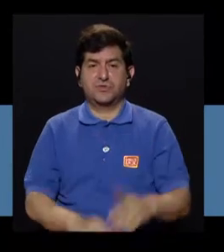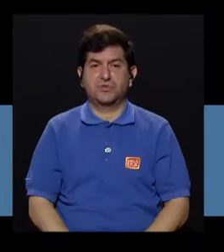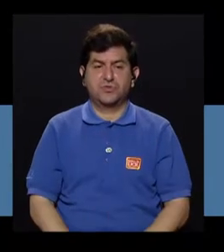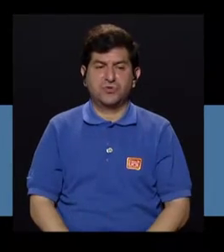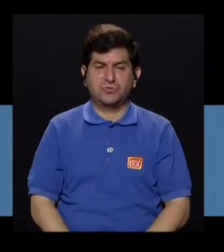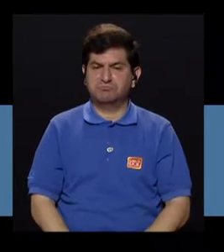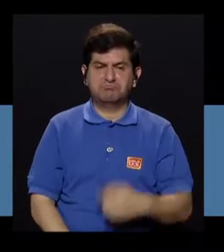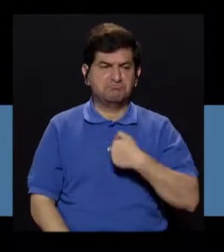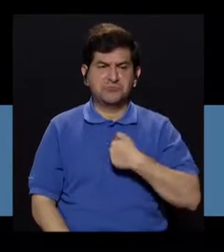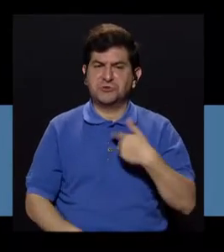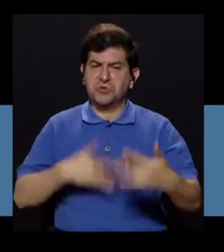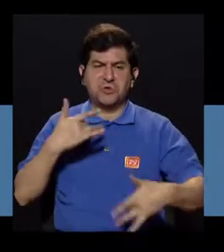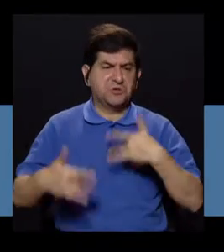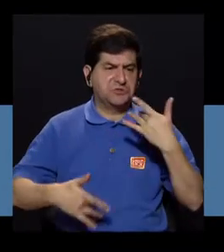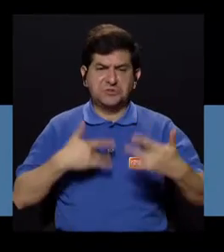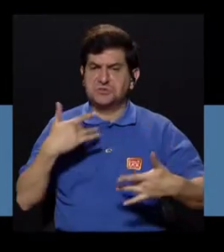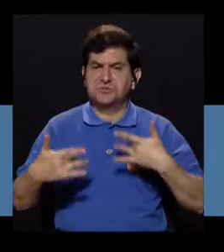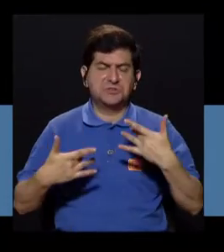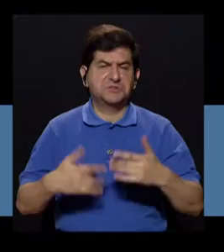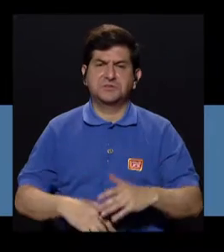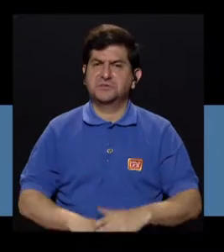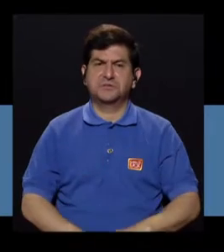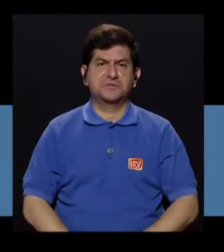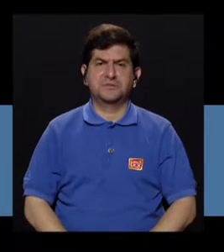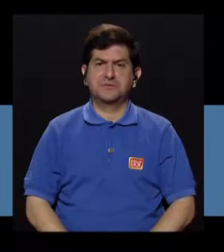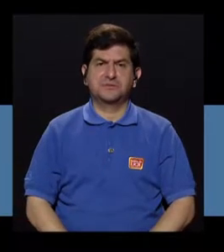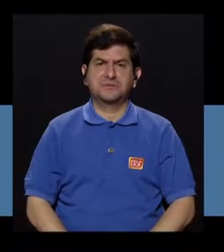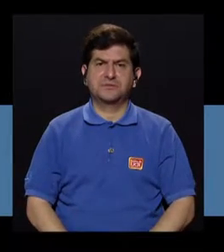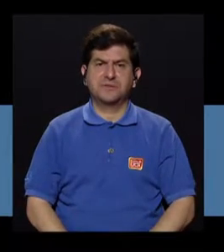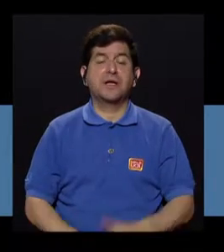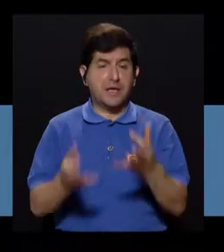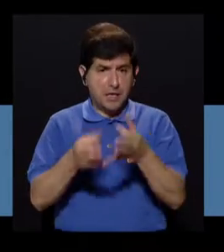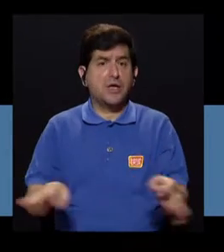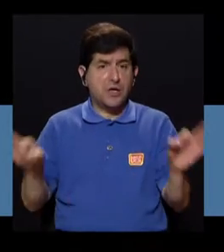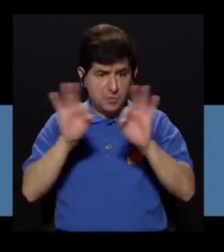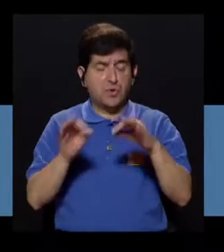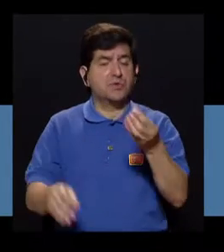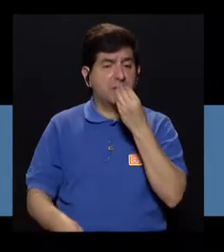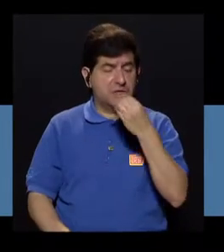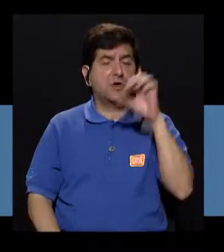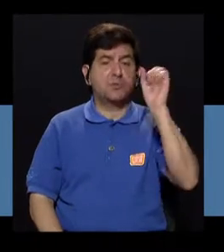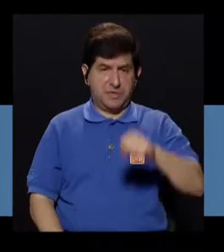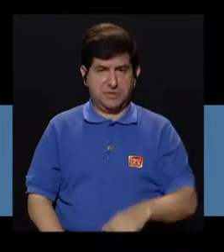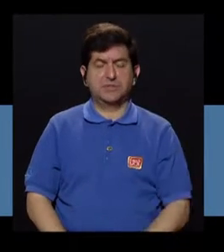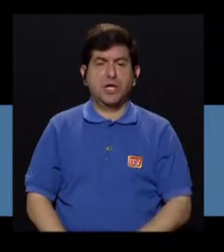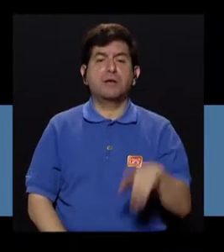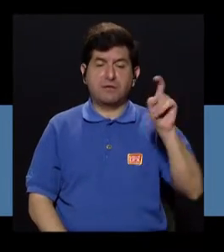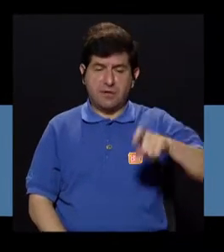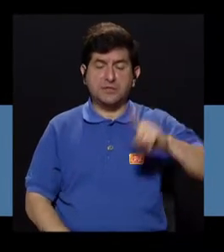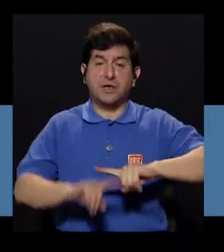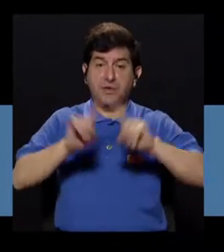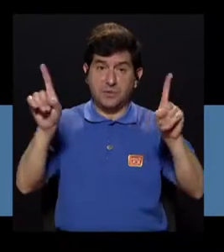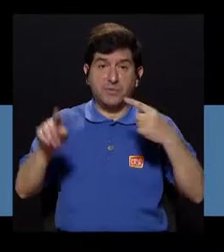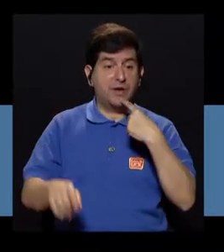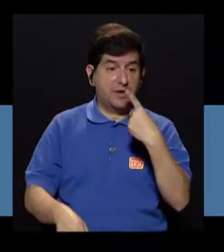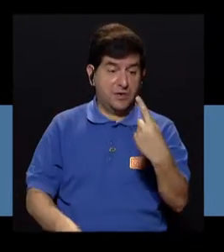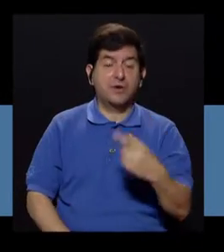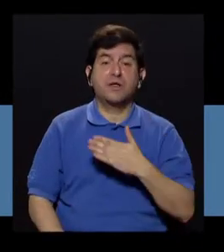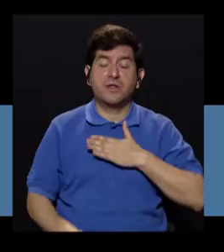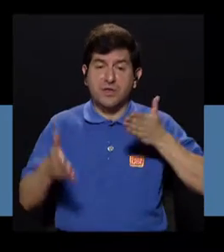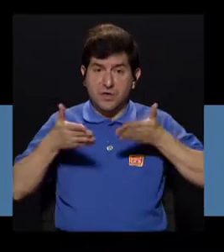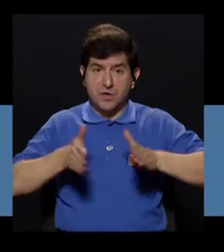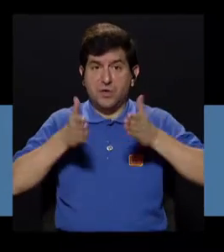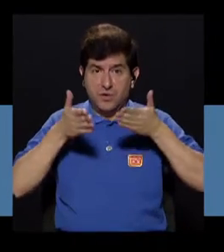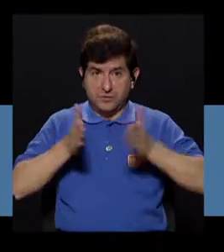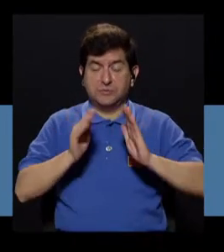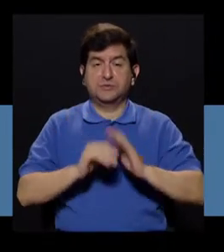queda mal, cae o no, no, no. Yo siento que es importante comerla, no hay que dejar de comerla. Pero como le digo yo